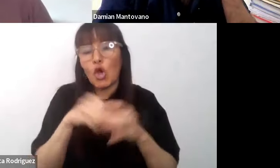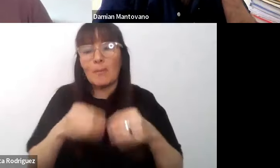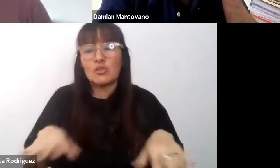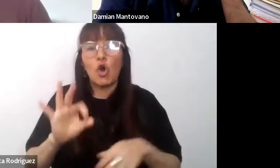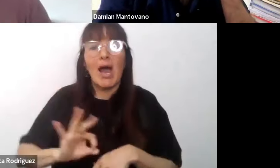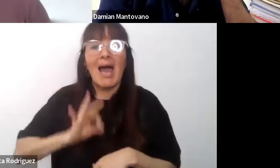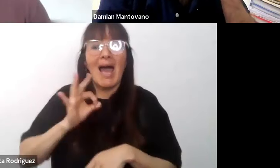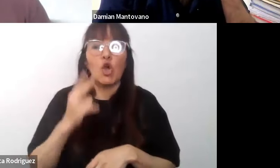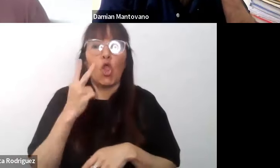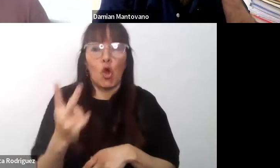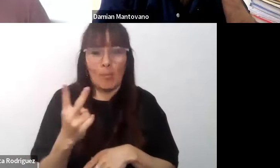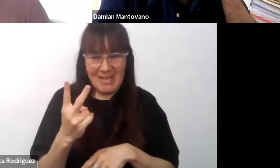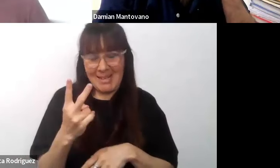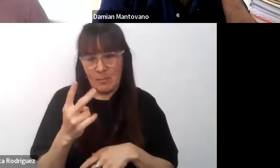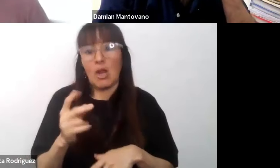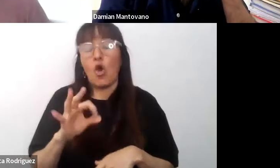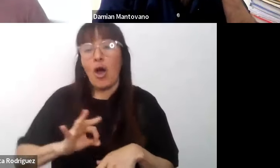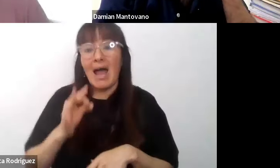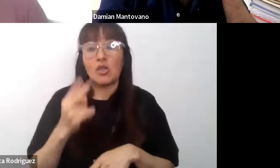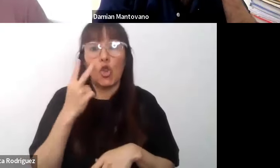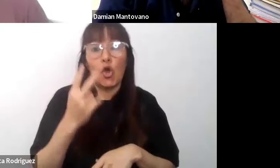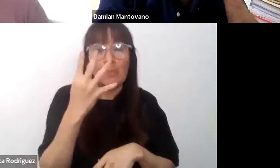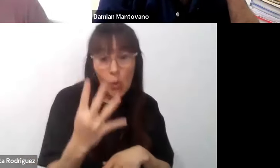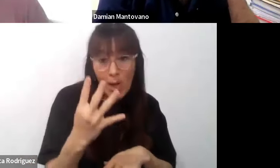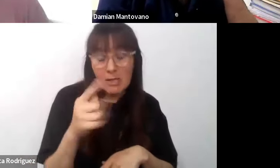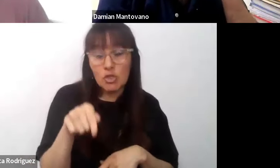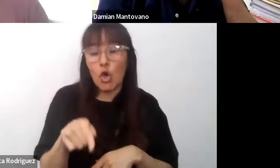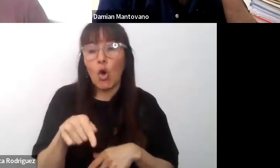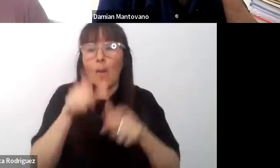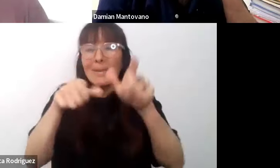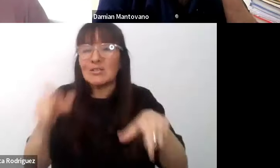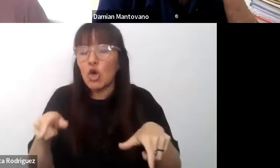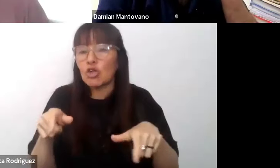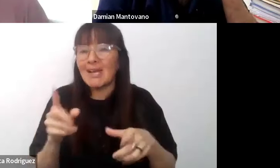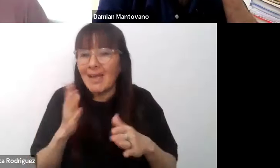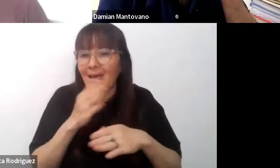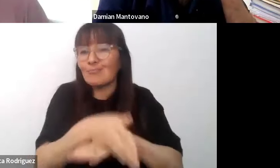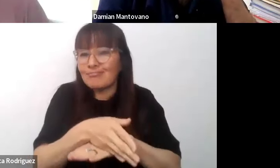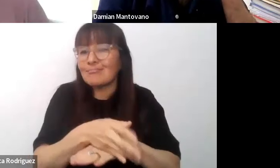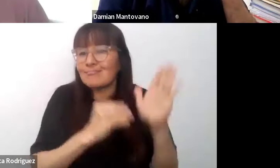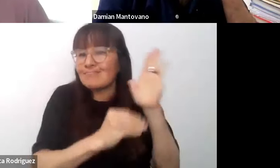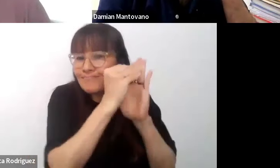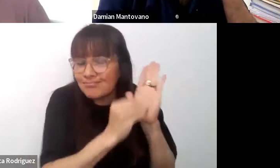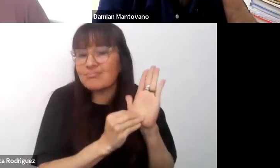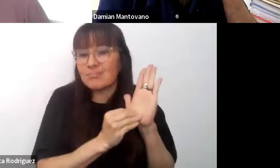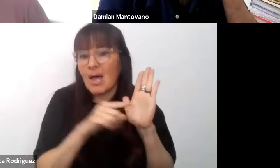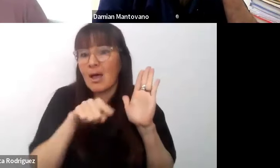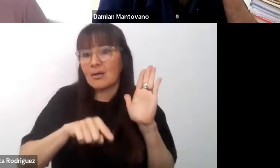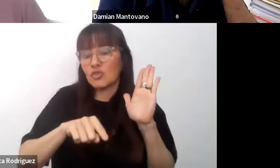2004 la cantidad de inscriptos en la primaria se multiplicó